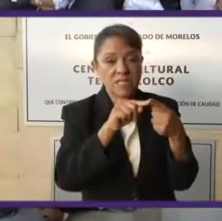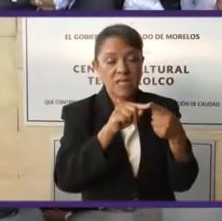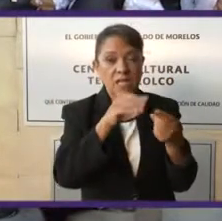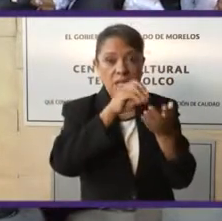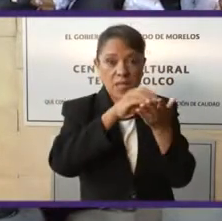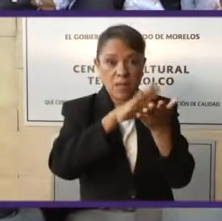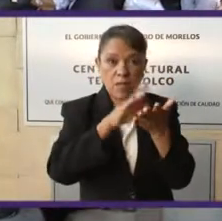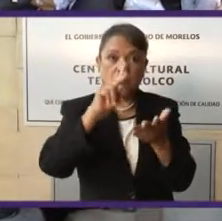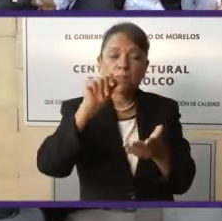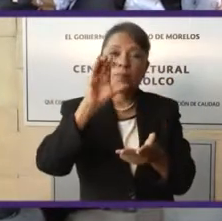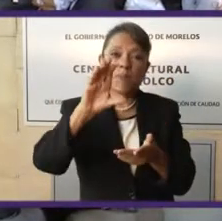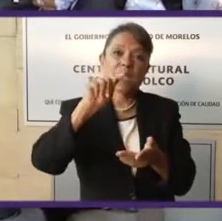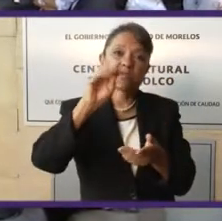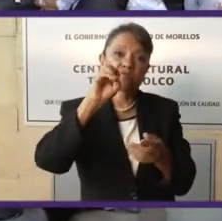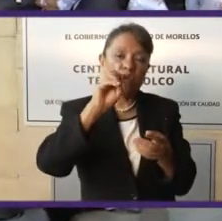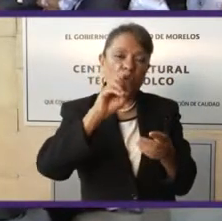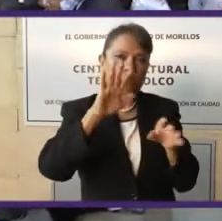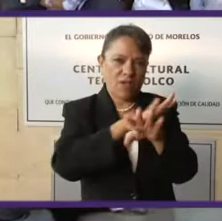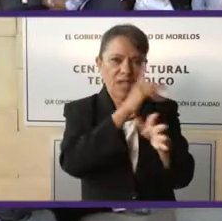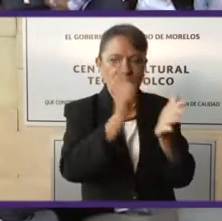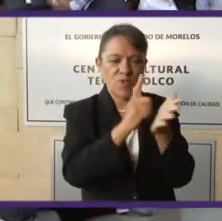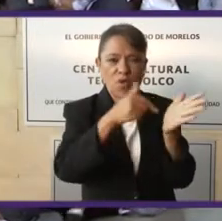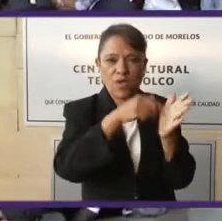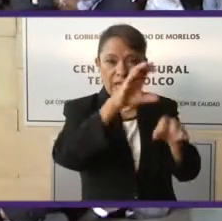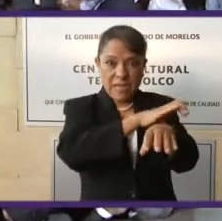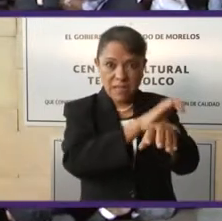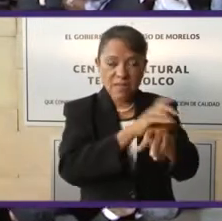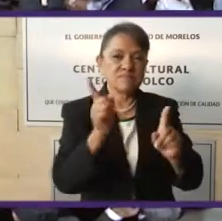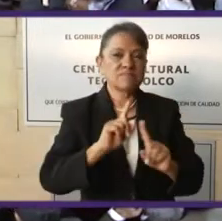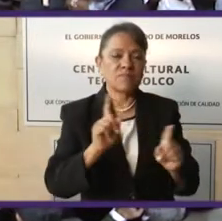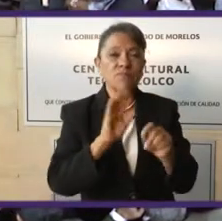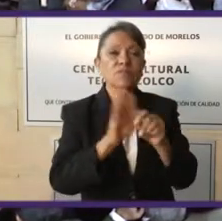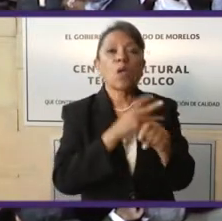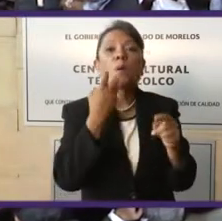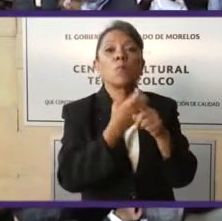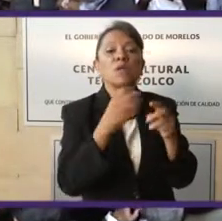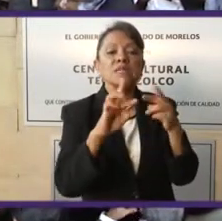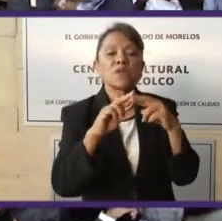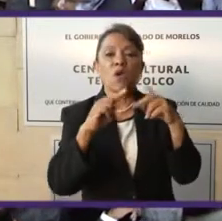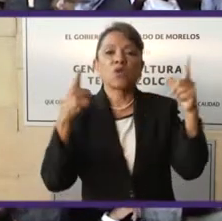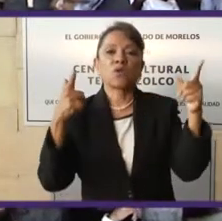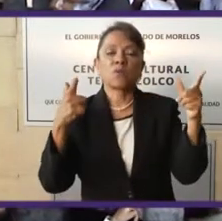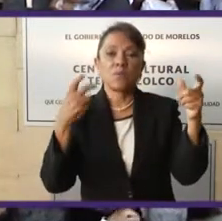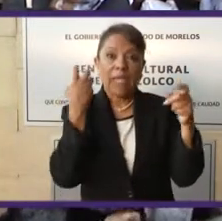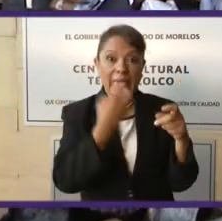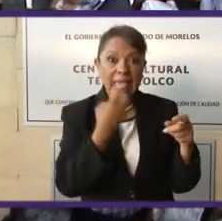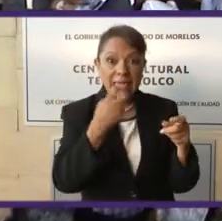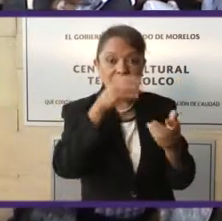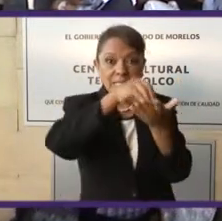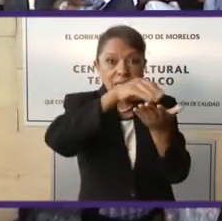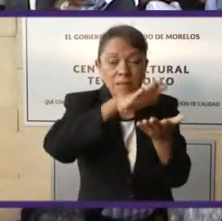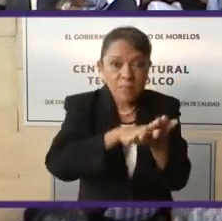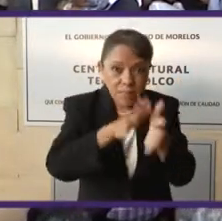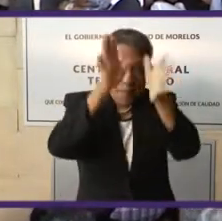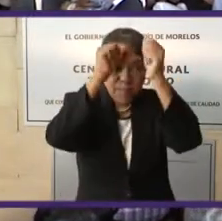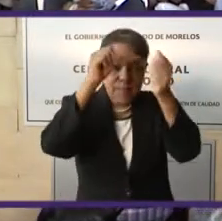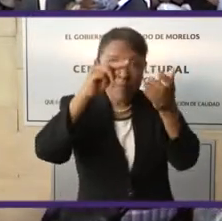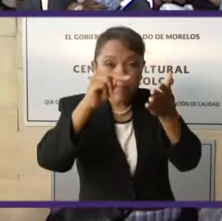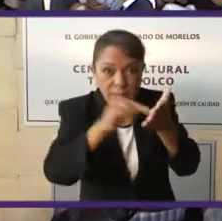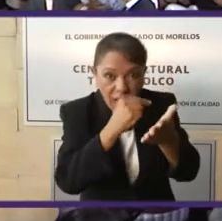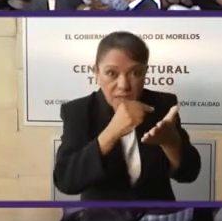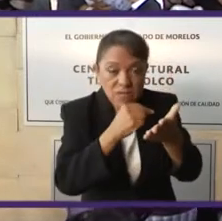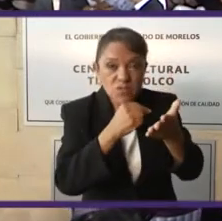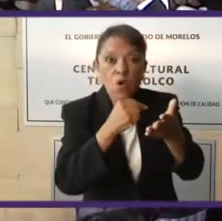La Reforma Energética que sacaron adelante fue la causa de la ruptura del Pacto por México, porque eso no fue lo que se firmó